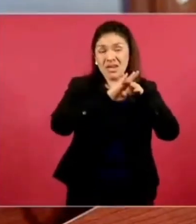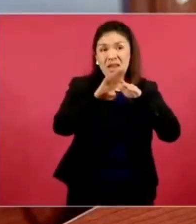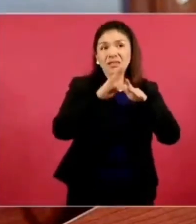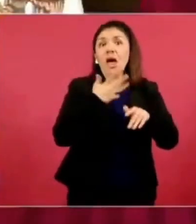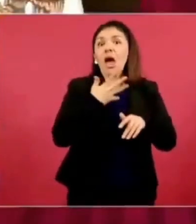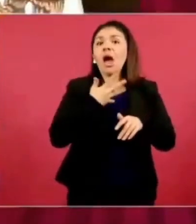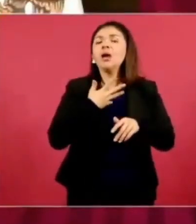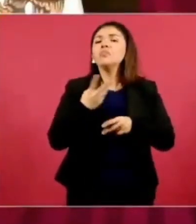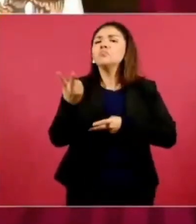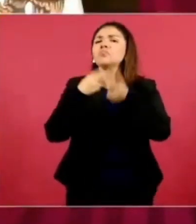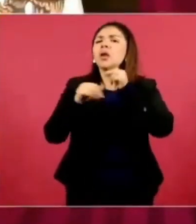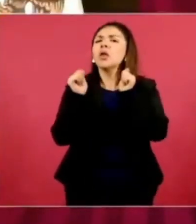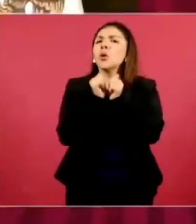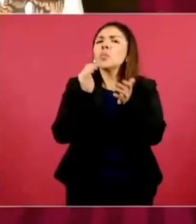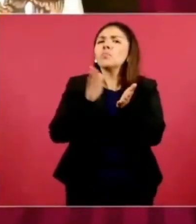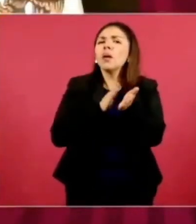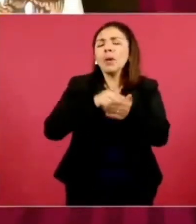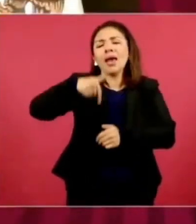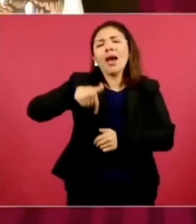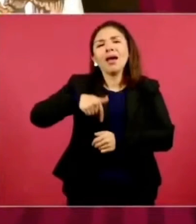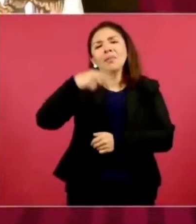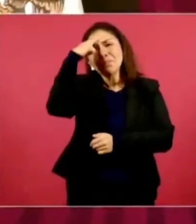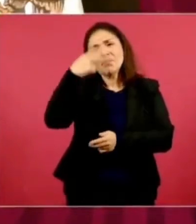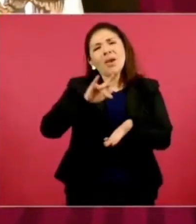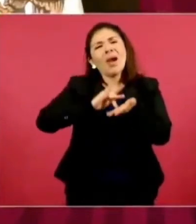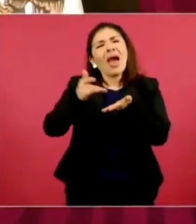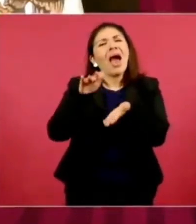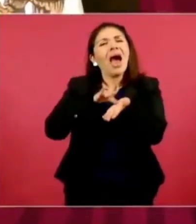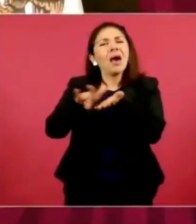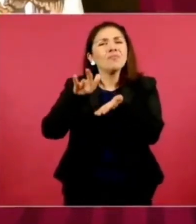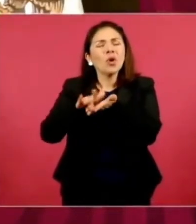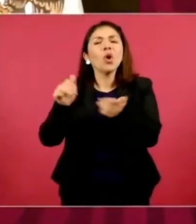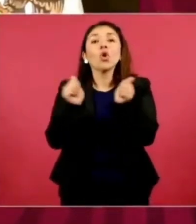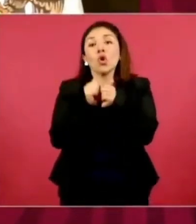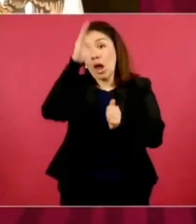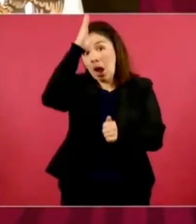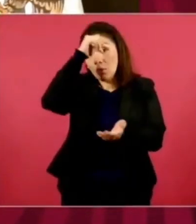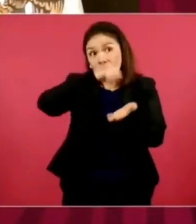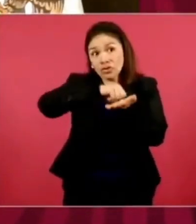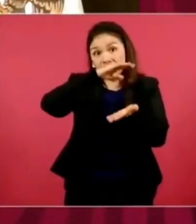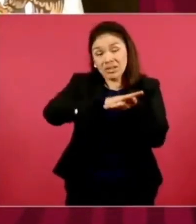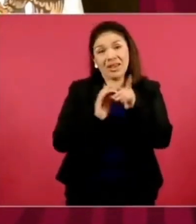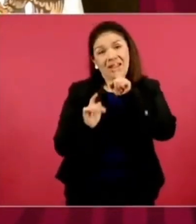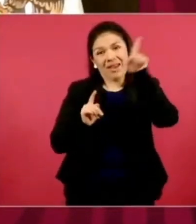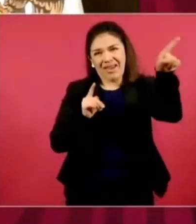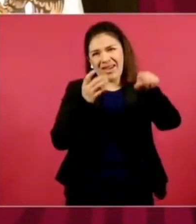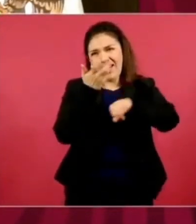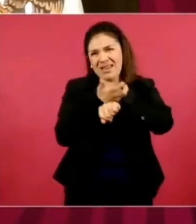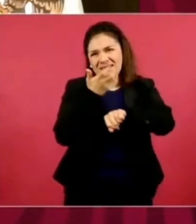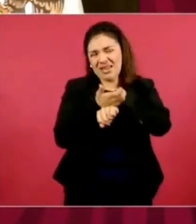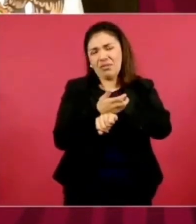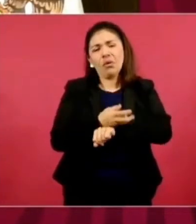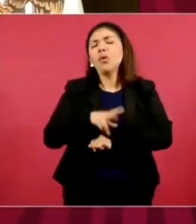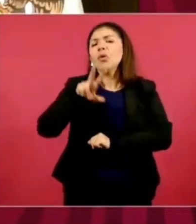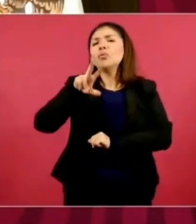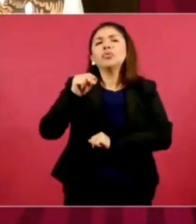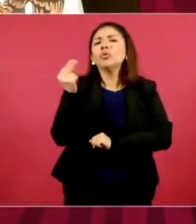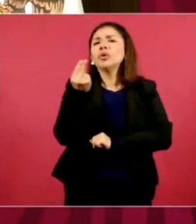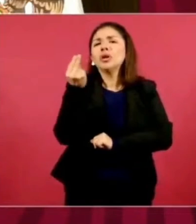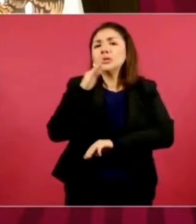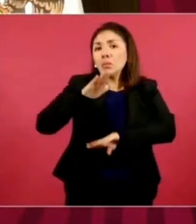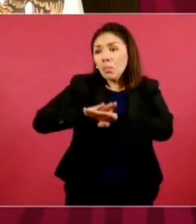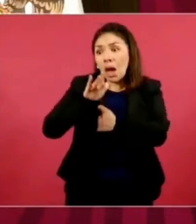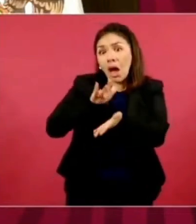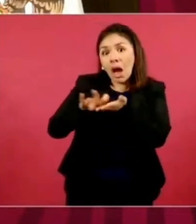tránsito legal por nuestro país y con una cita previa en el CBP, pues ya no necesitan el apoyo